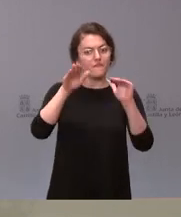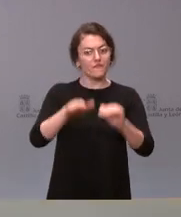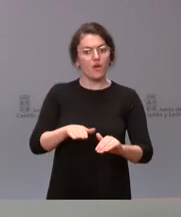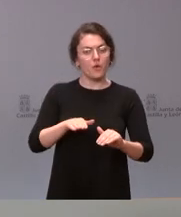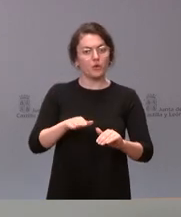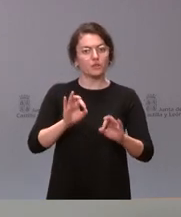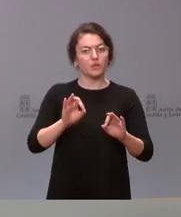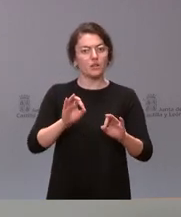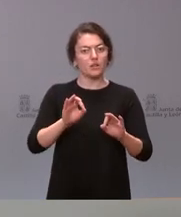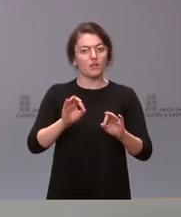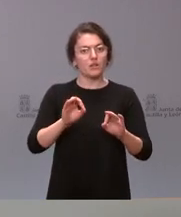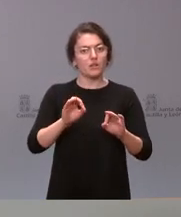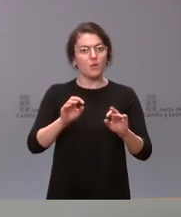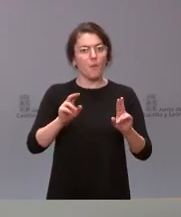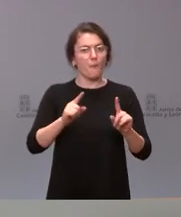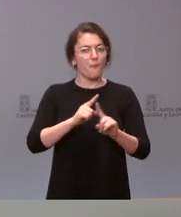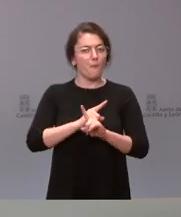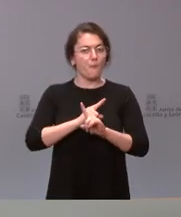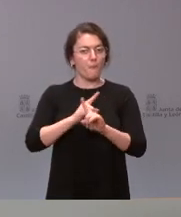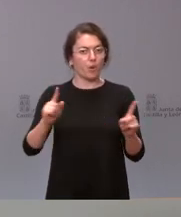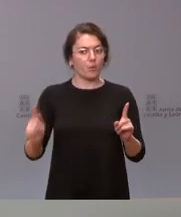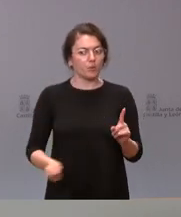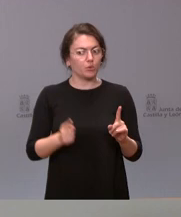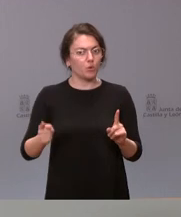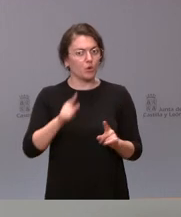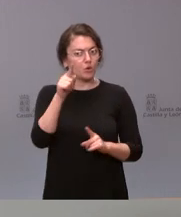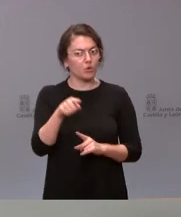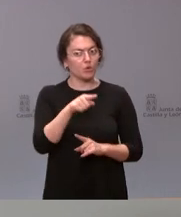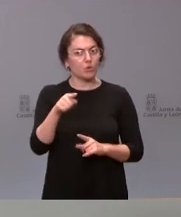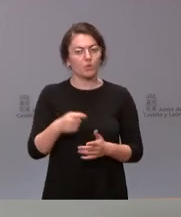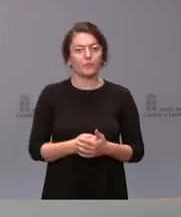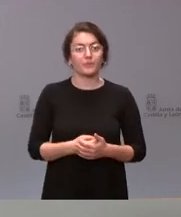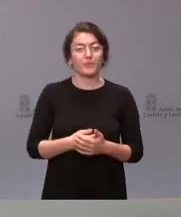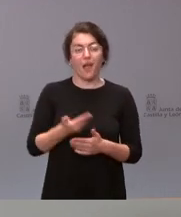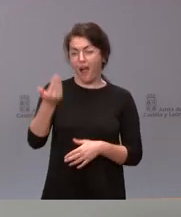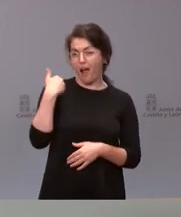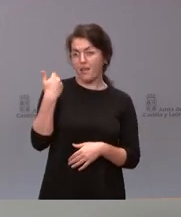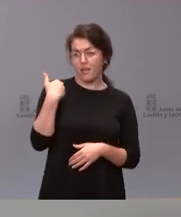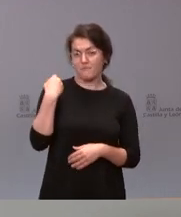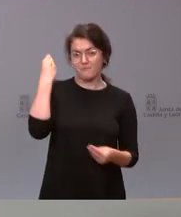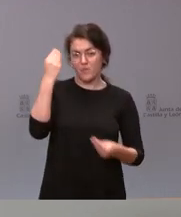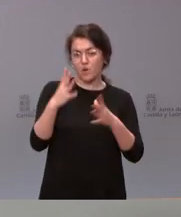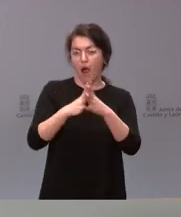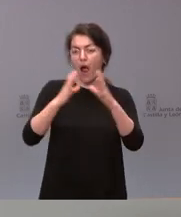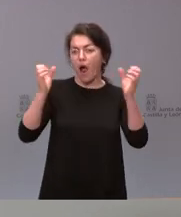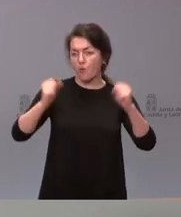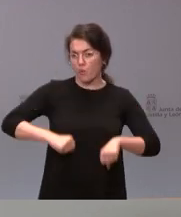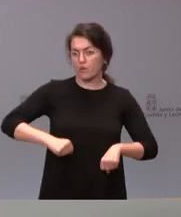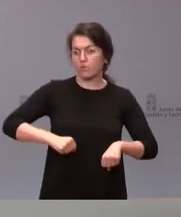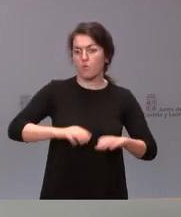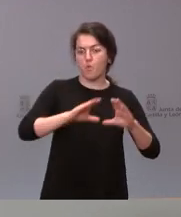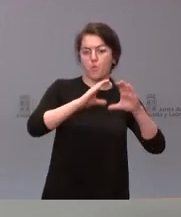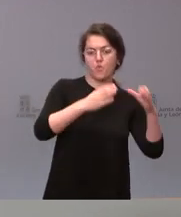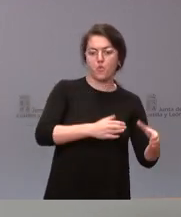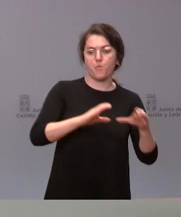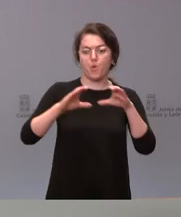Creo que había un acuerdo bastante amplio ayer entre los principales grupos parlamentarios.